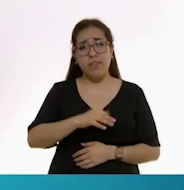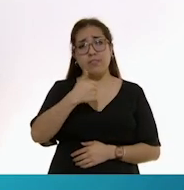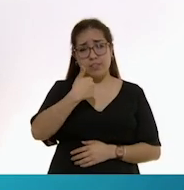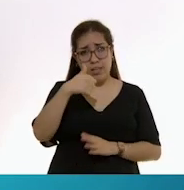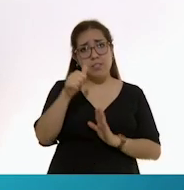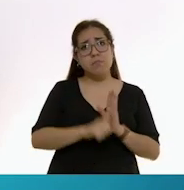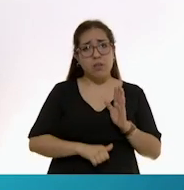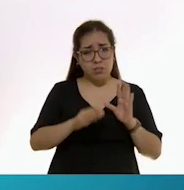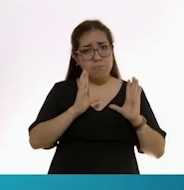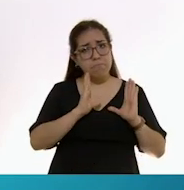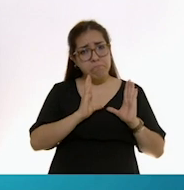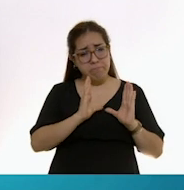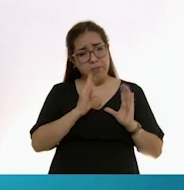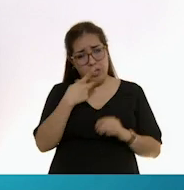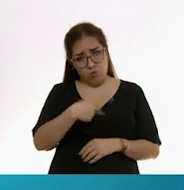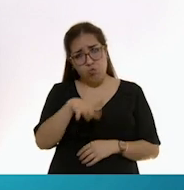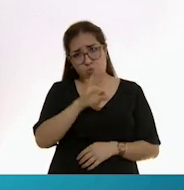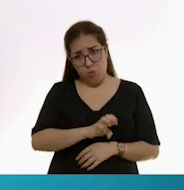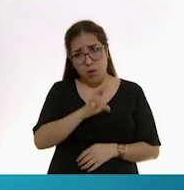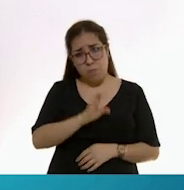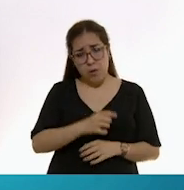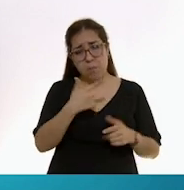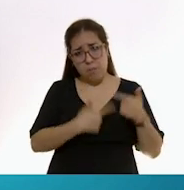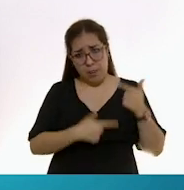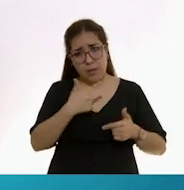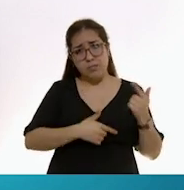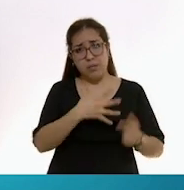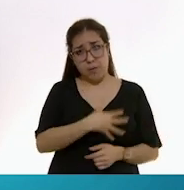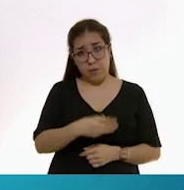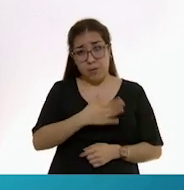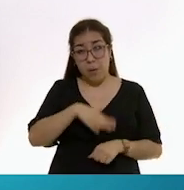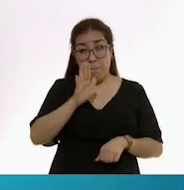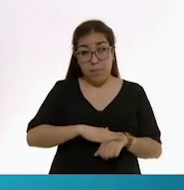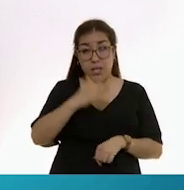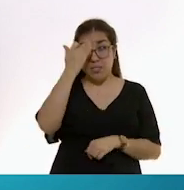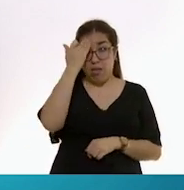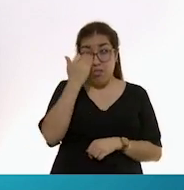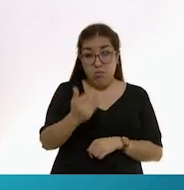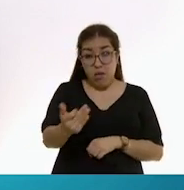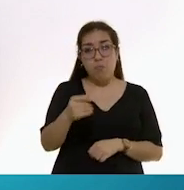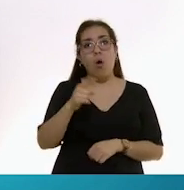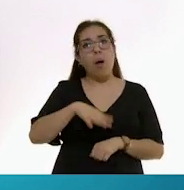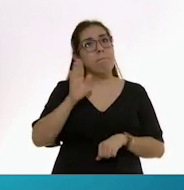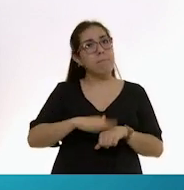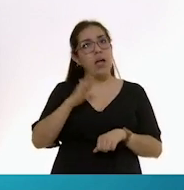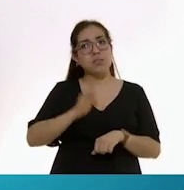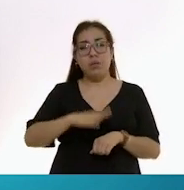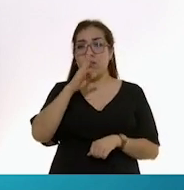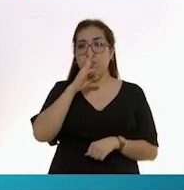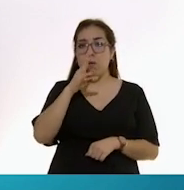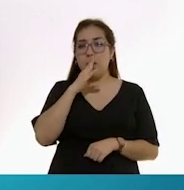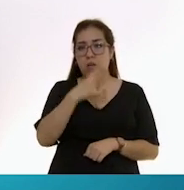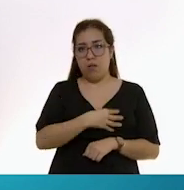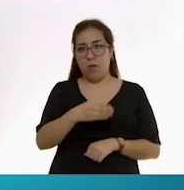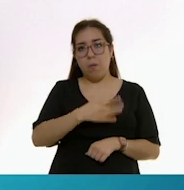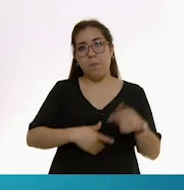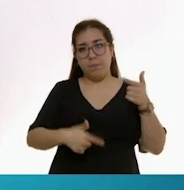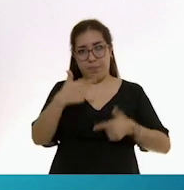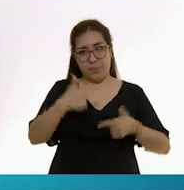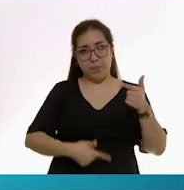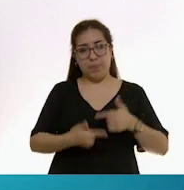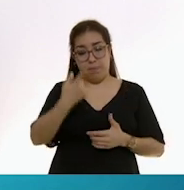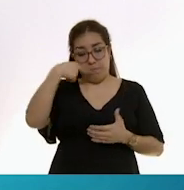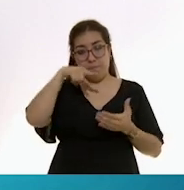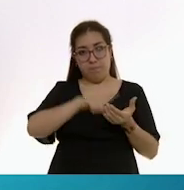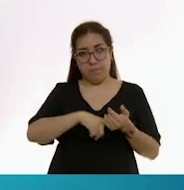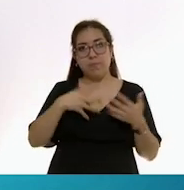alimentar a su bebé y más. Cuanto más pecho se le dé al bebé, más leche produce la mamá para alimentarlo. Después